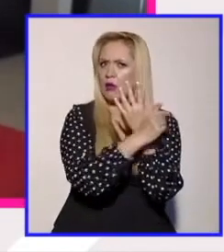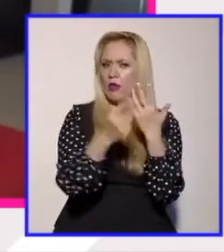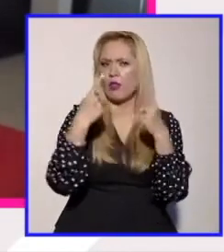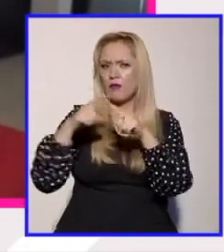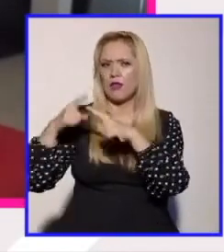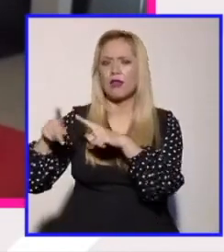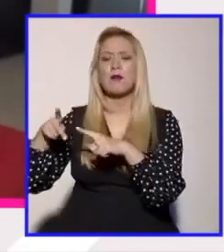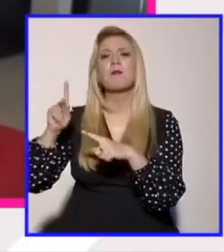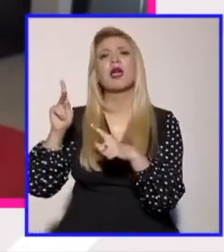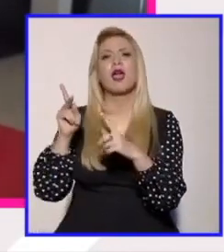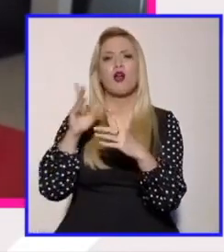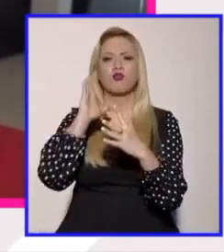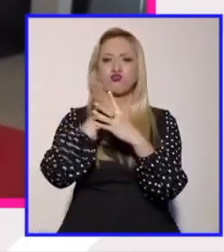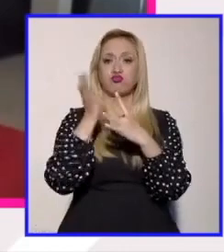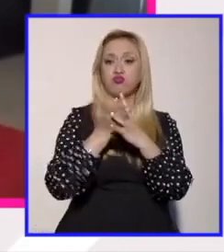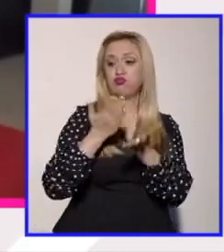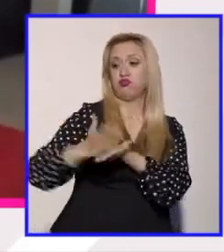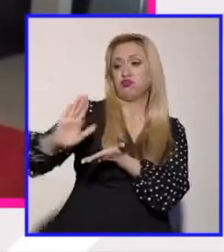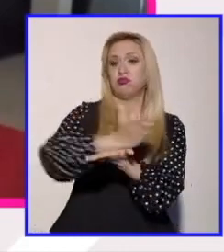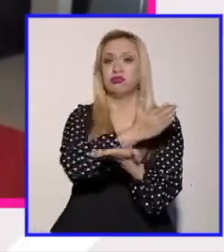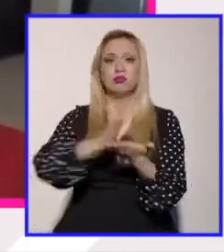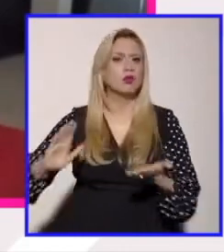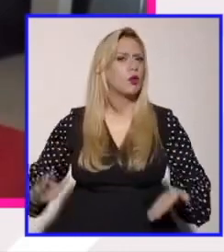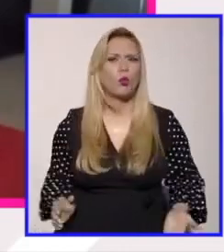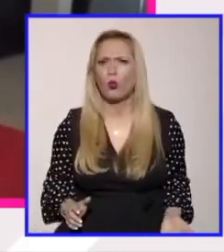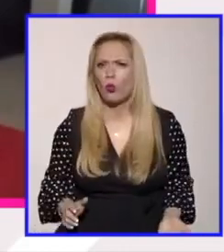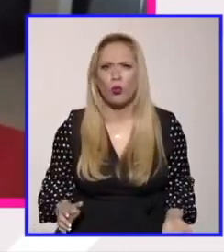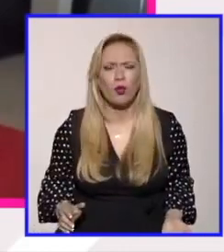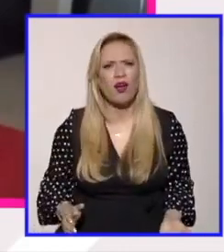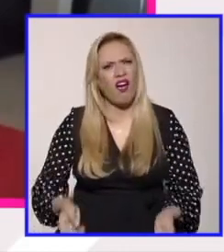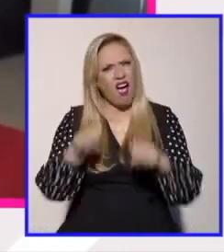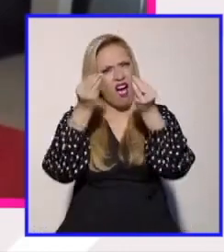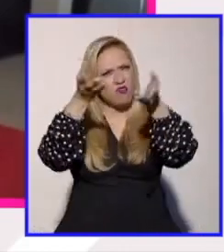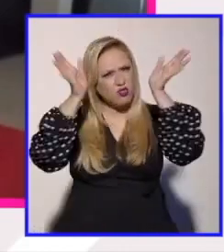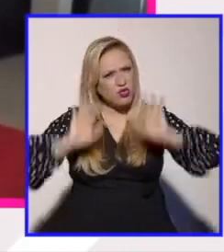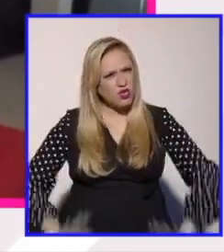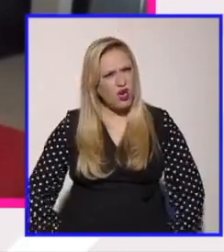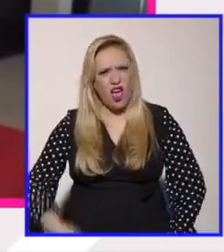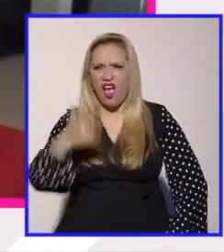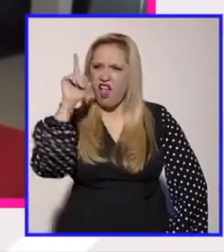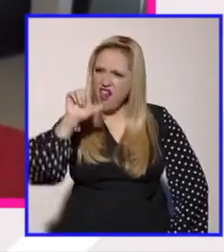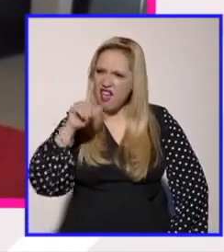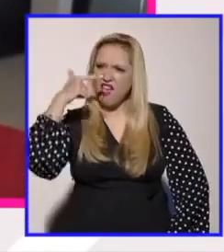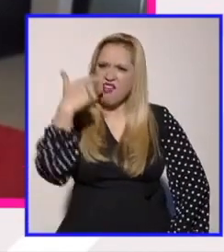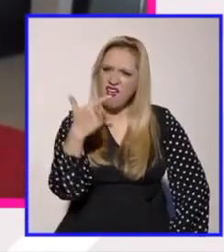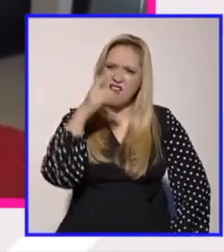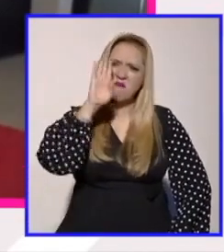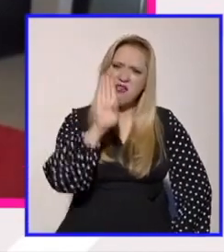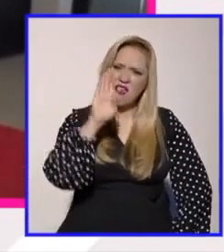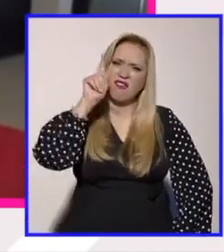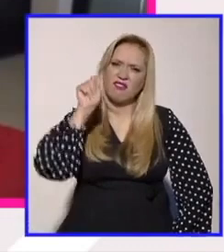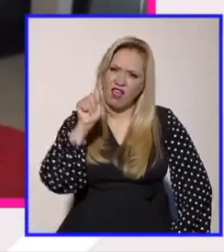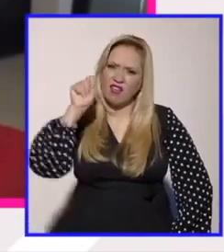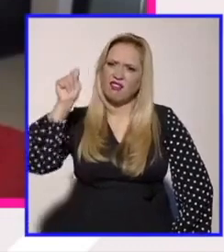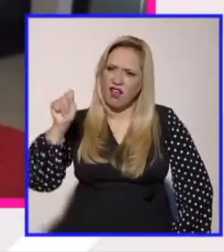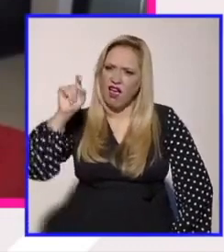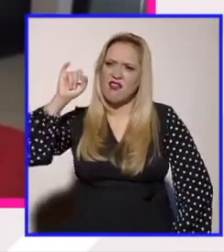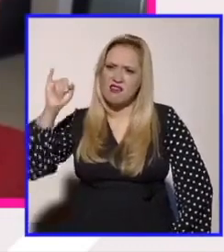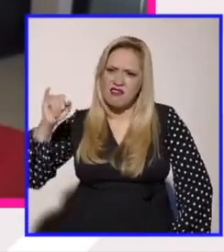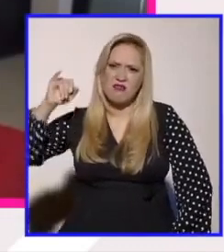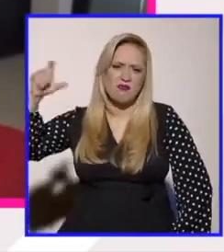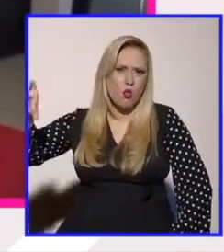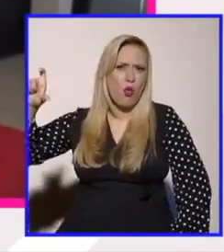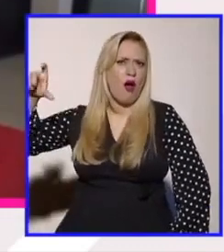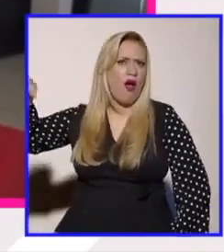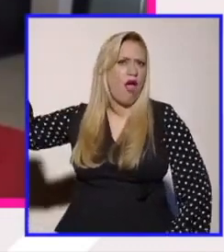en un espacio de divisiones porque me lo dicen mucho ¿para qué tantas etiquetas se nos dividen? es que solo se requiere de una mentalidad el pensar que